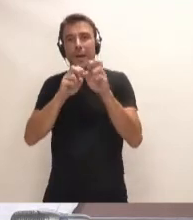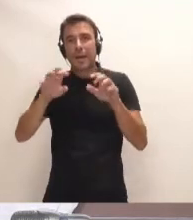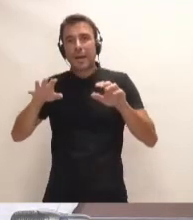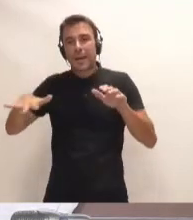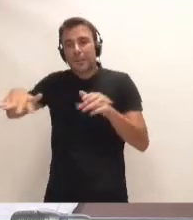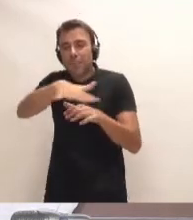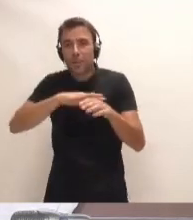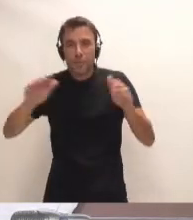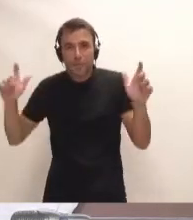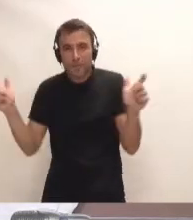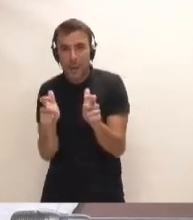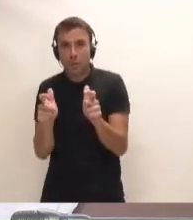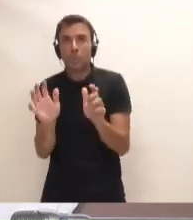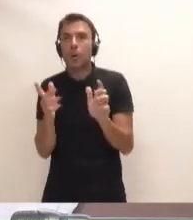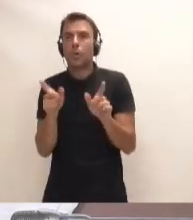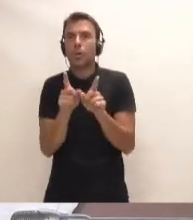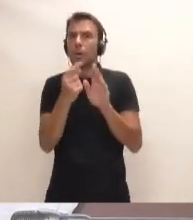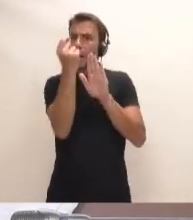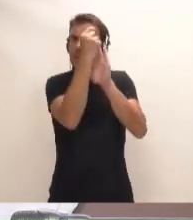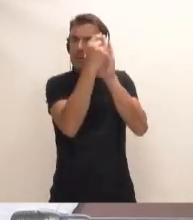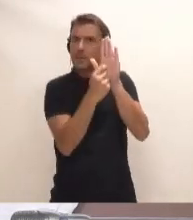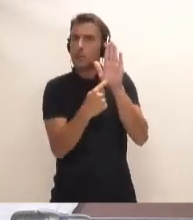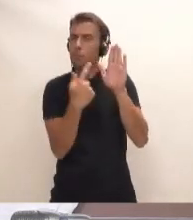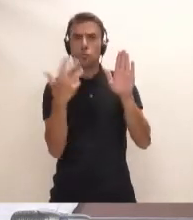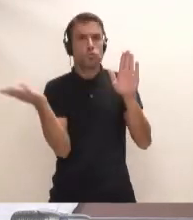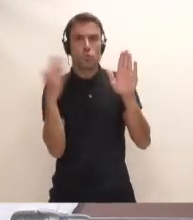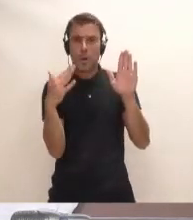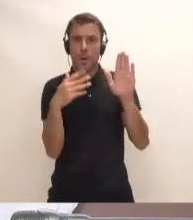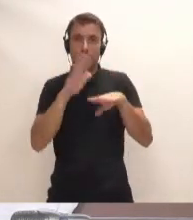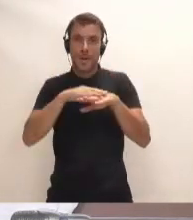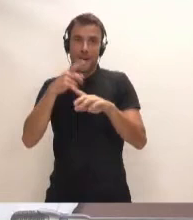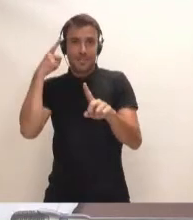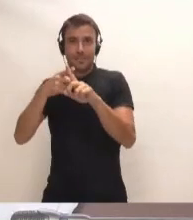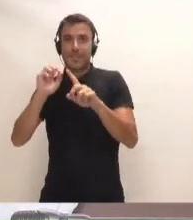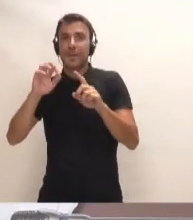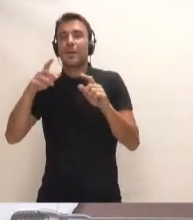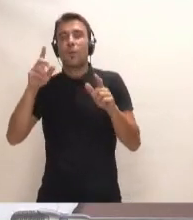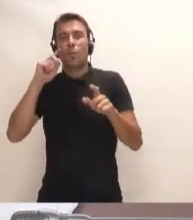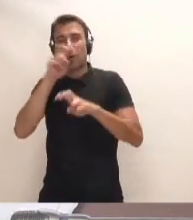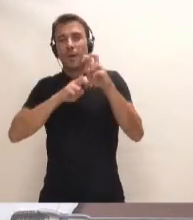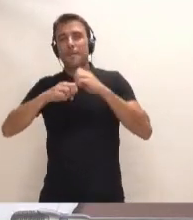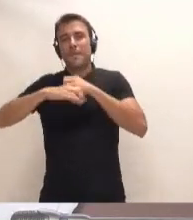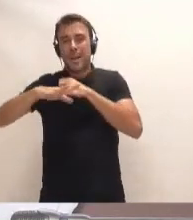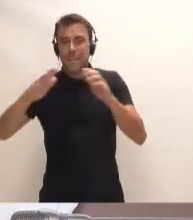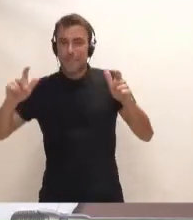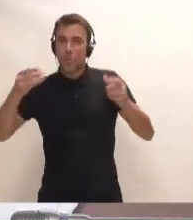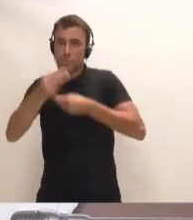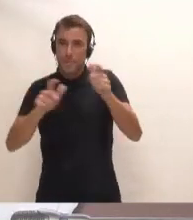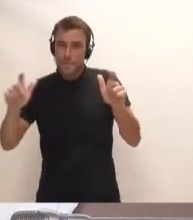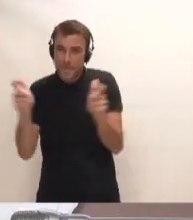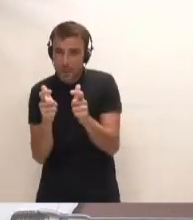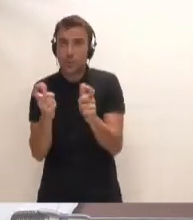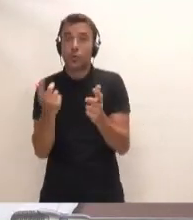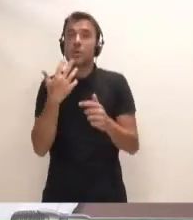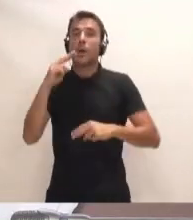no se establecía ningún criterio para ocupar la menor franja marítima posible, por lo que no se ha analizado construir un